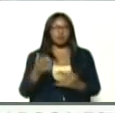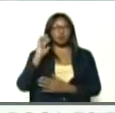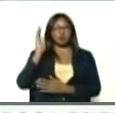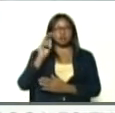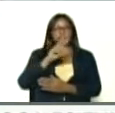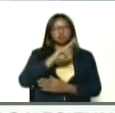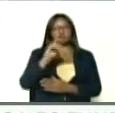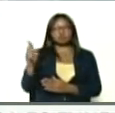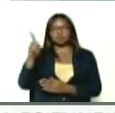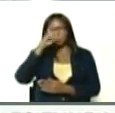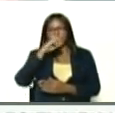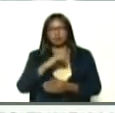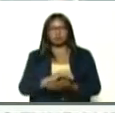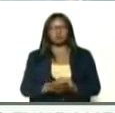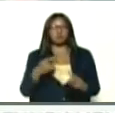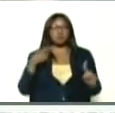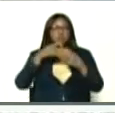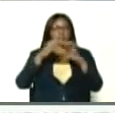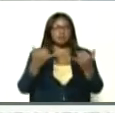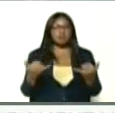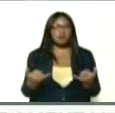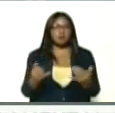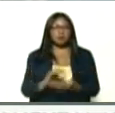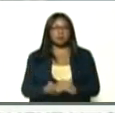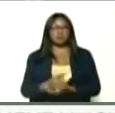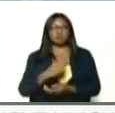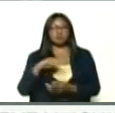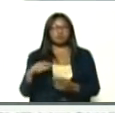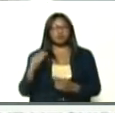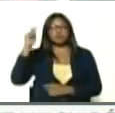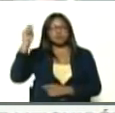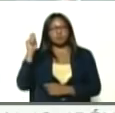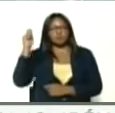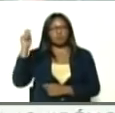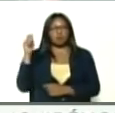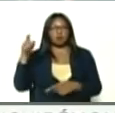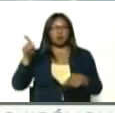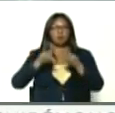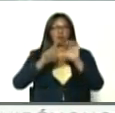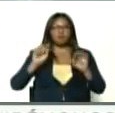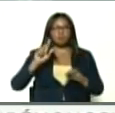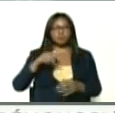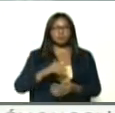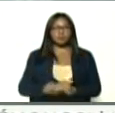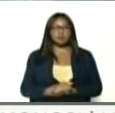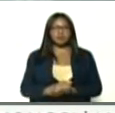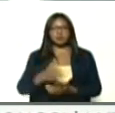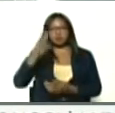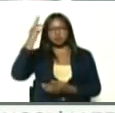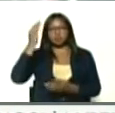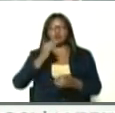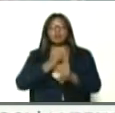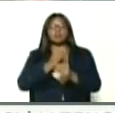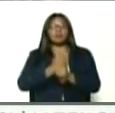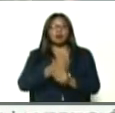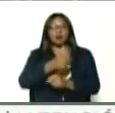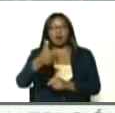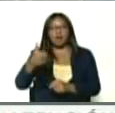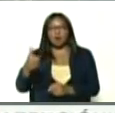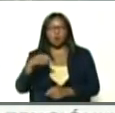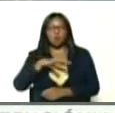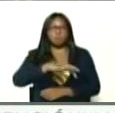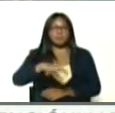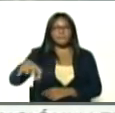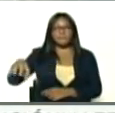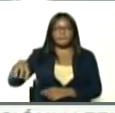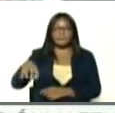Bicentenario, pero hemos orientado también, a nuestros diputados nacionales, a los diputados, de los consejos legislativos, de cada estado, a los